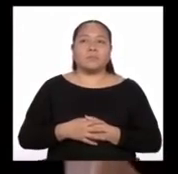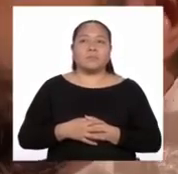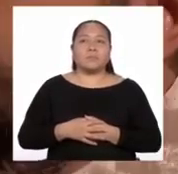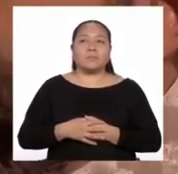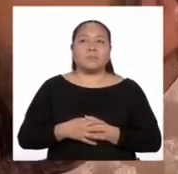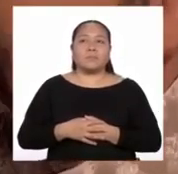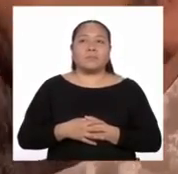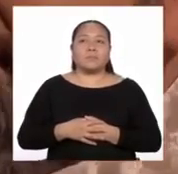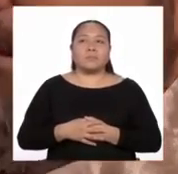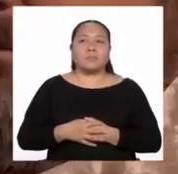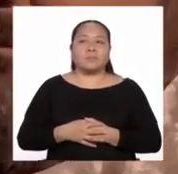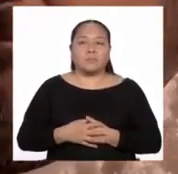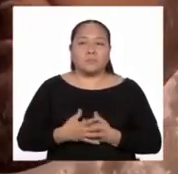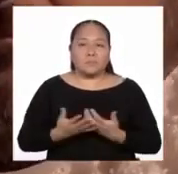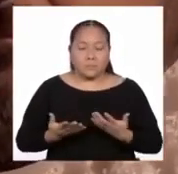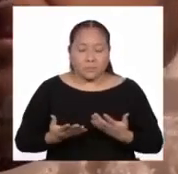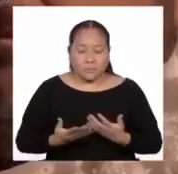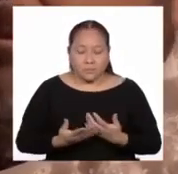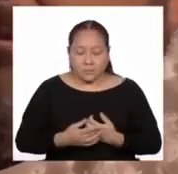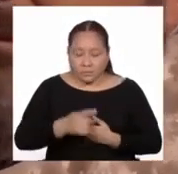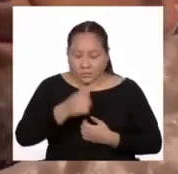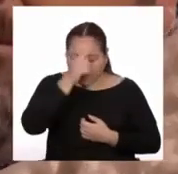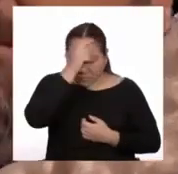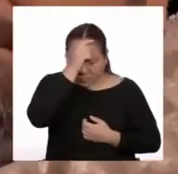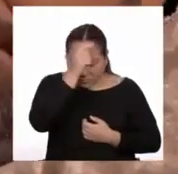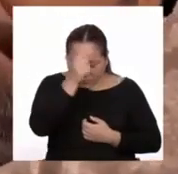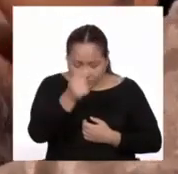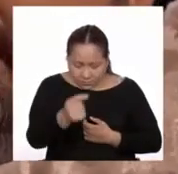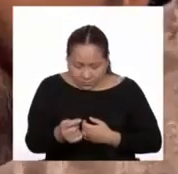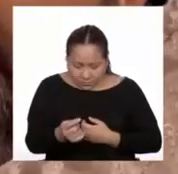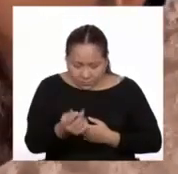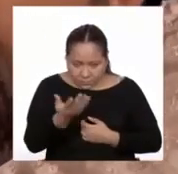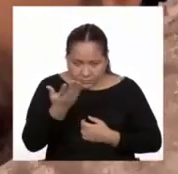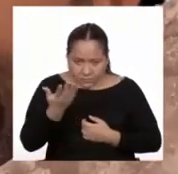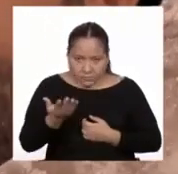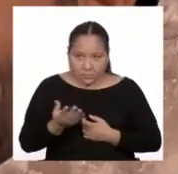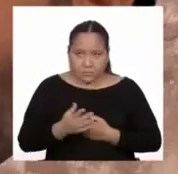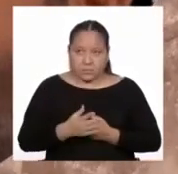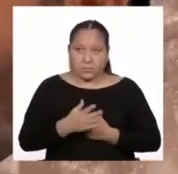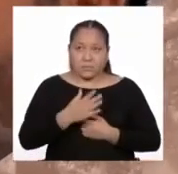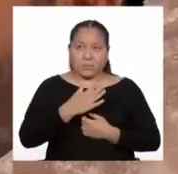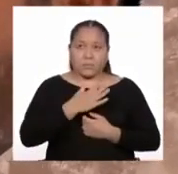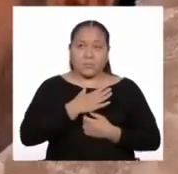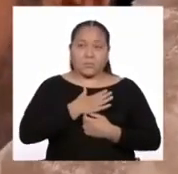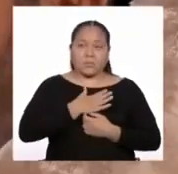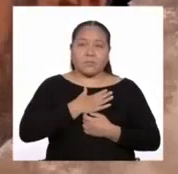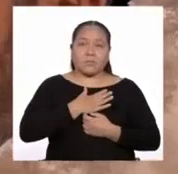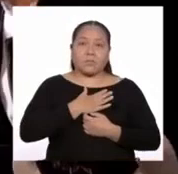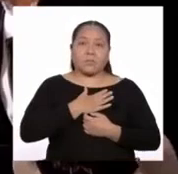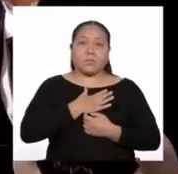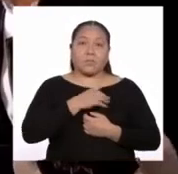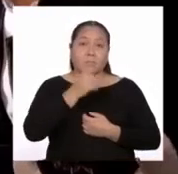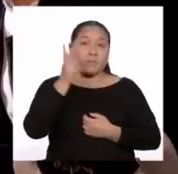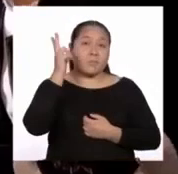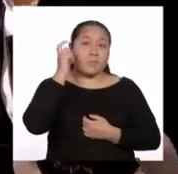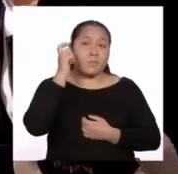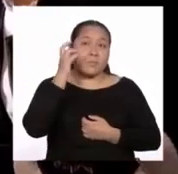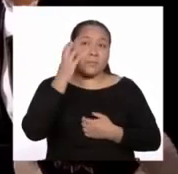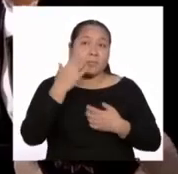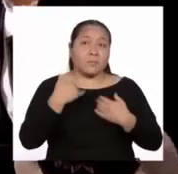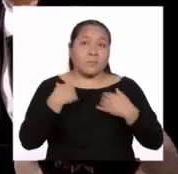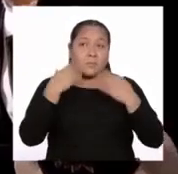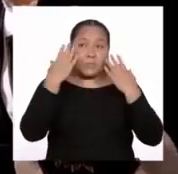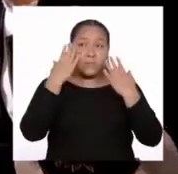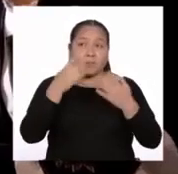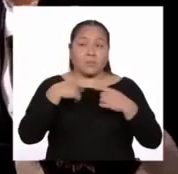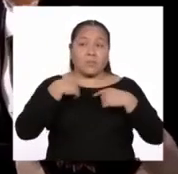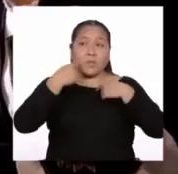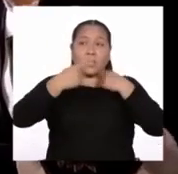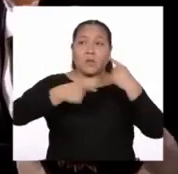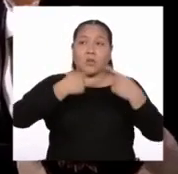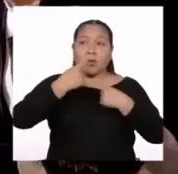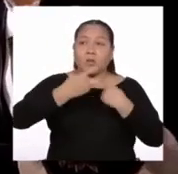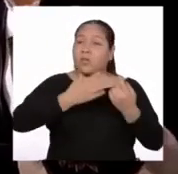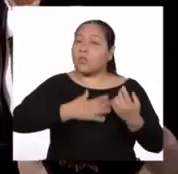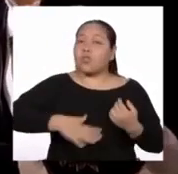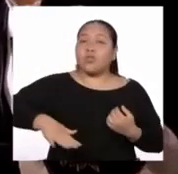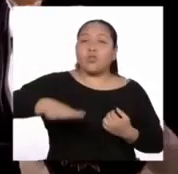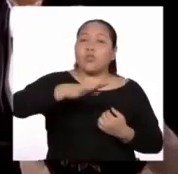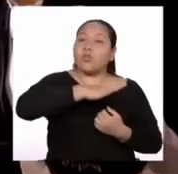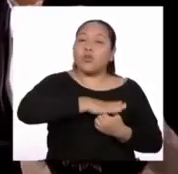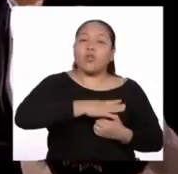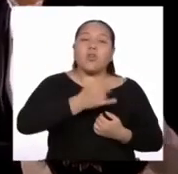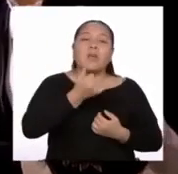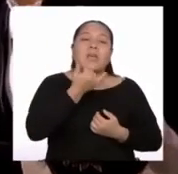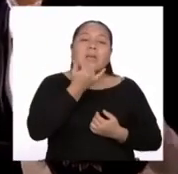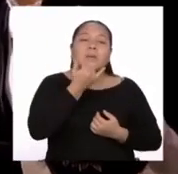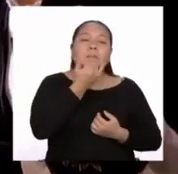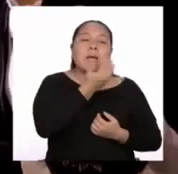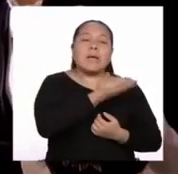Sacra Católica Real Majestad a mí ha de oír muy atentamente pues yo le contaré todo lo que hay en